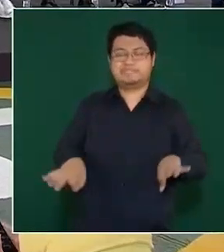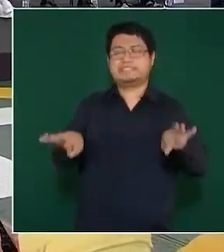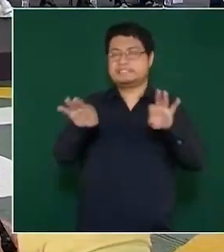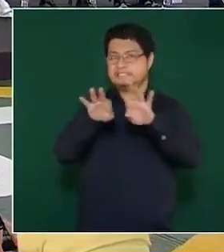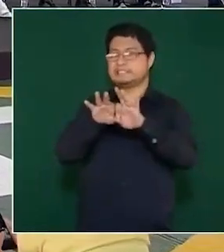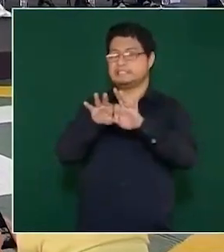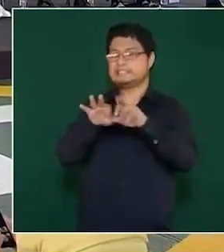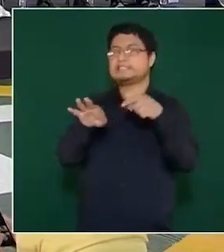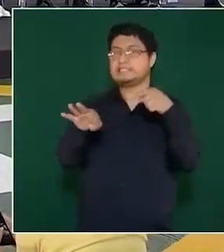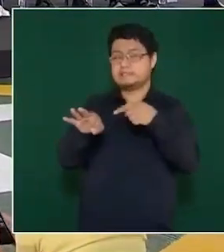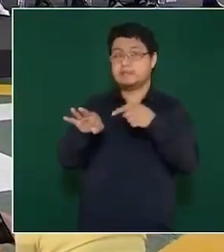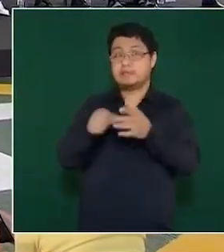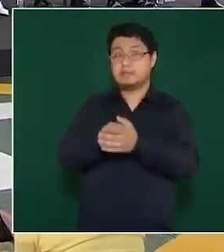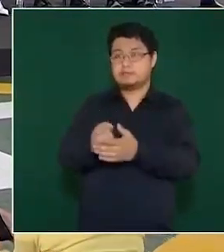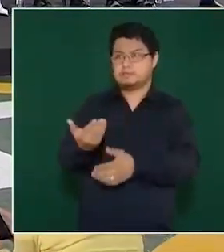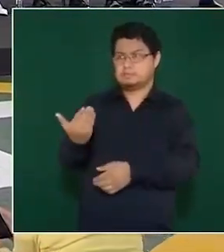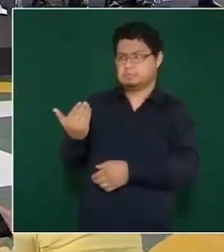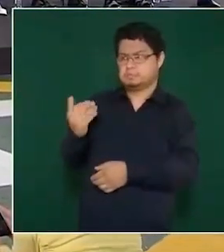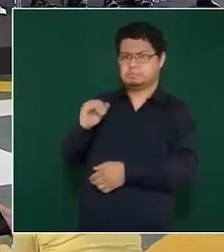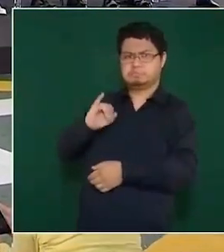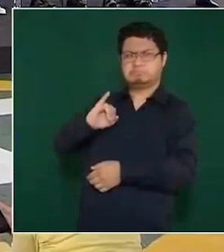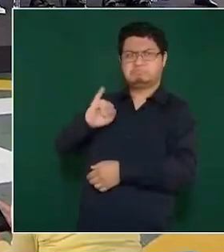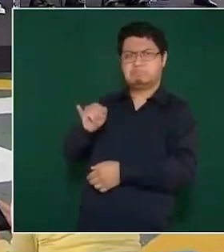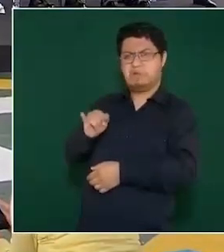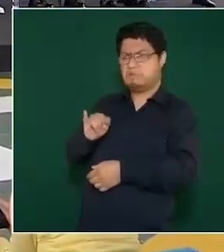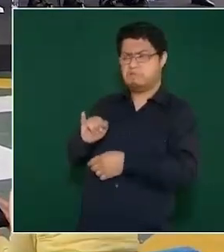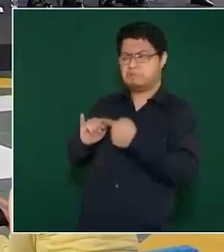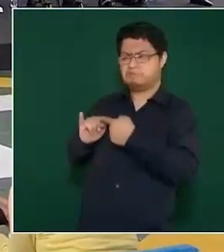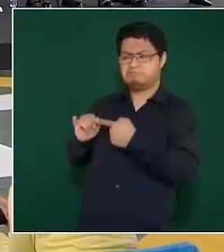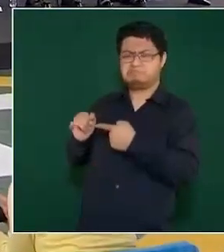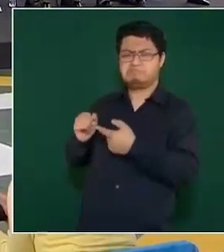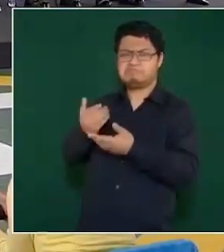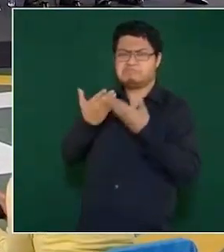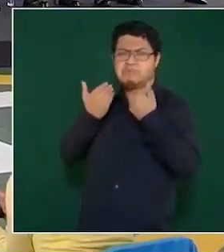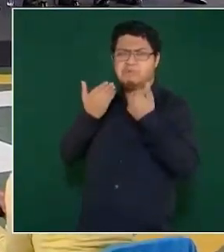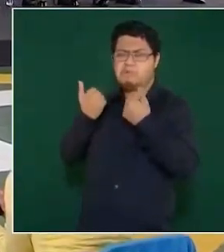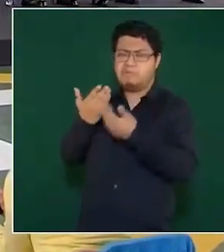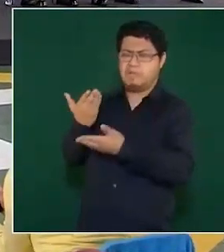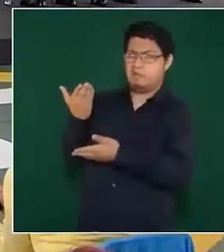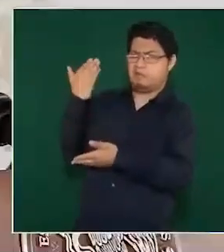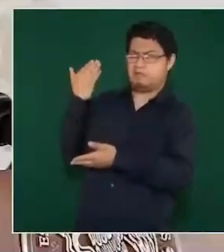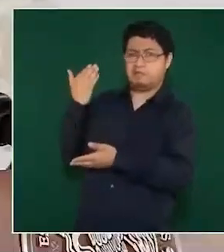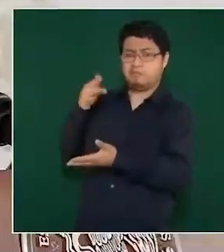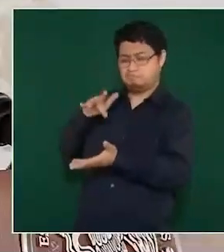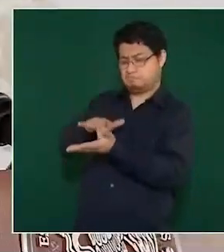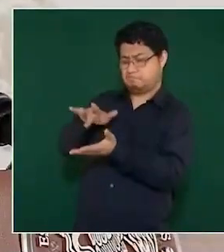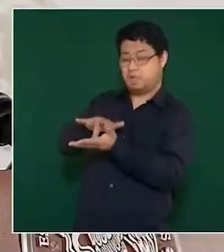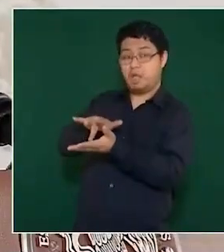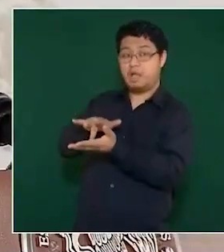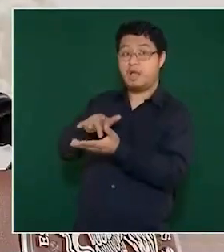pues nunca vista del gobierno federal en Campeche.